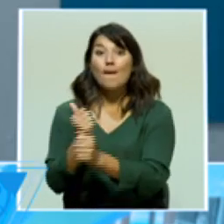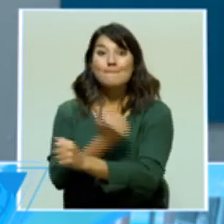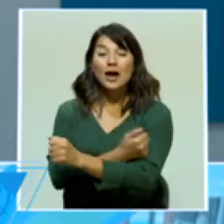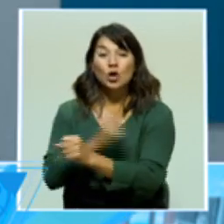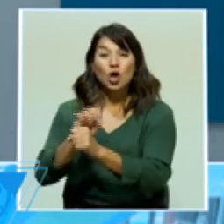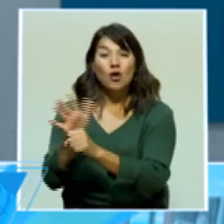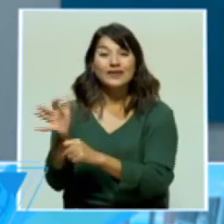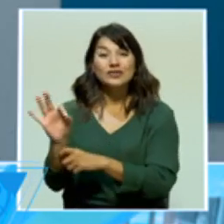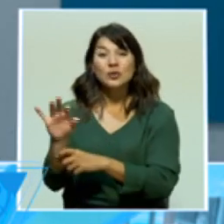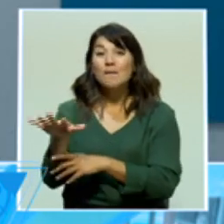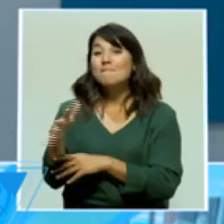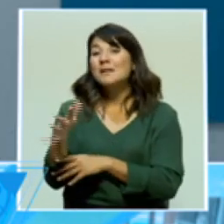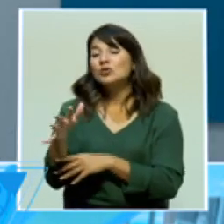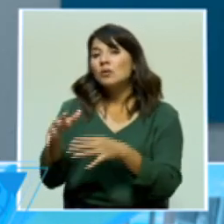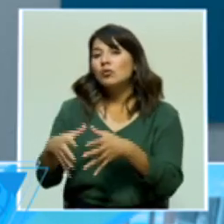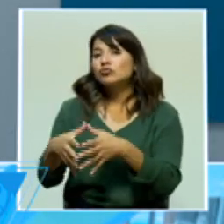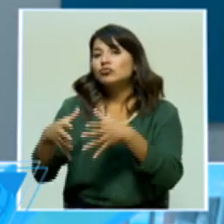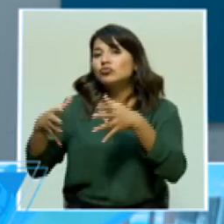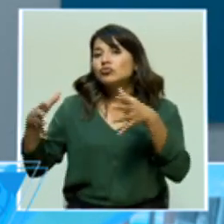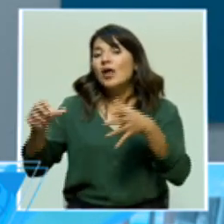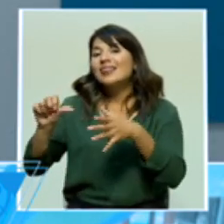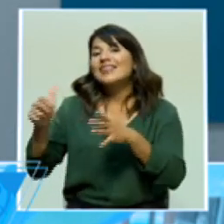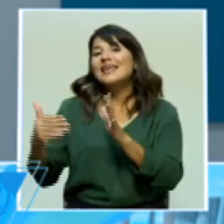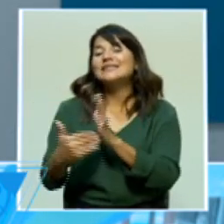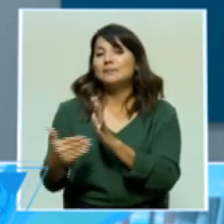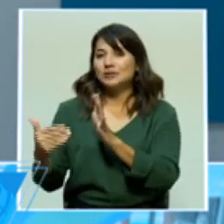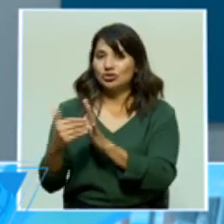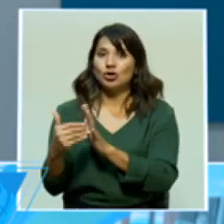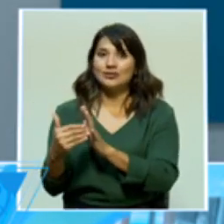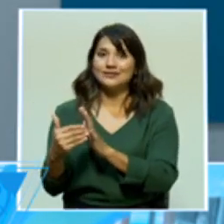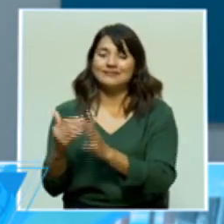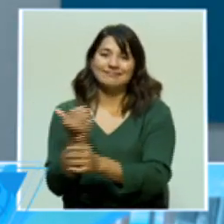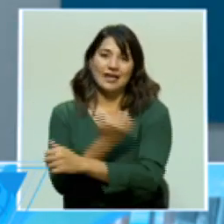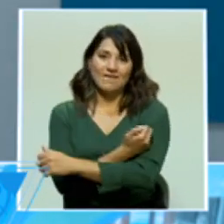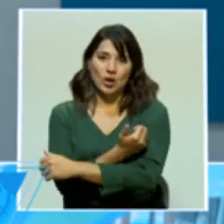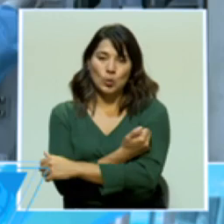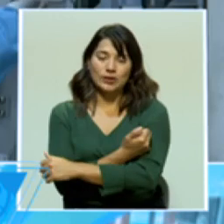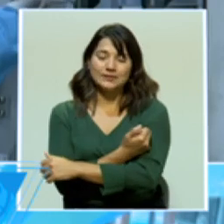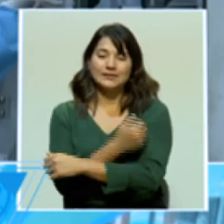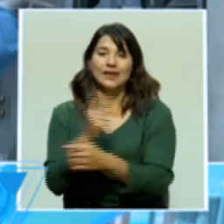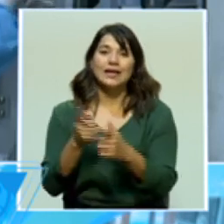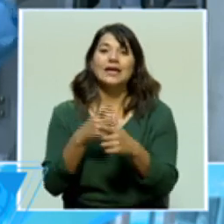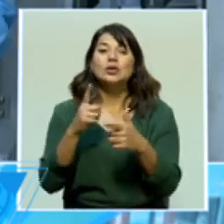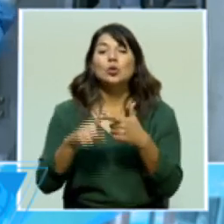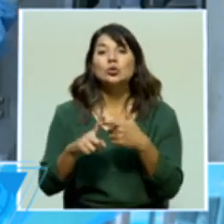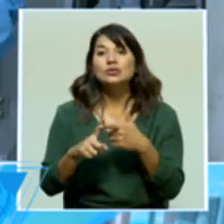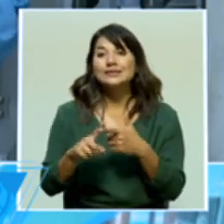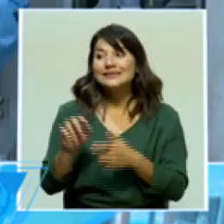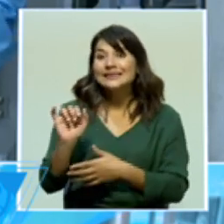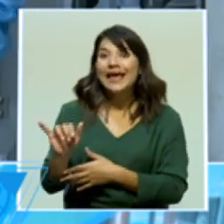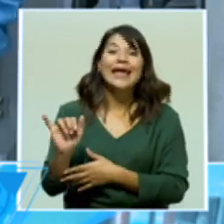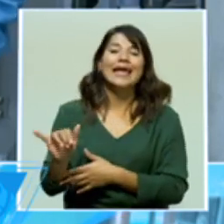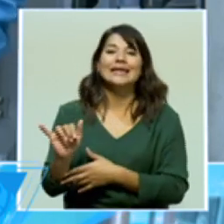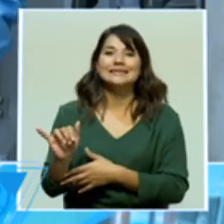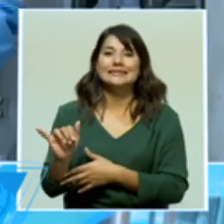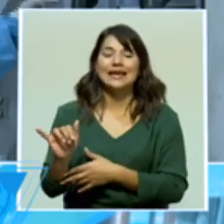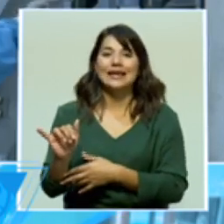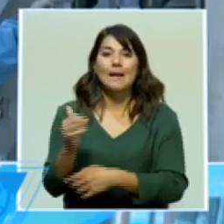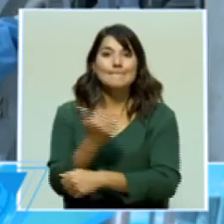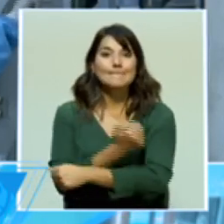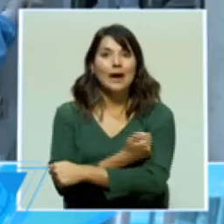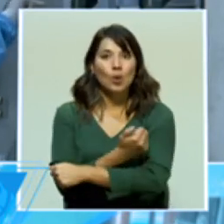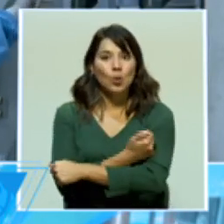10 millones de dosis de vacuna. Entonces, esa cantidad adicional de vacuna